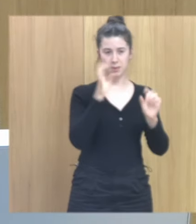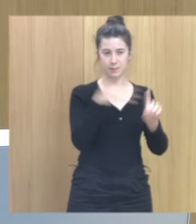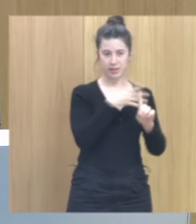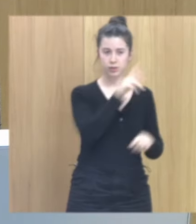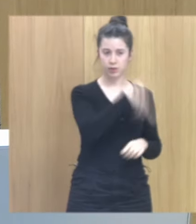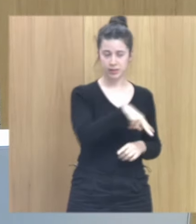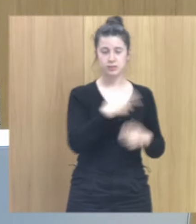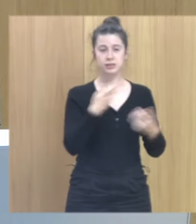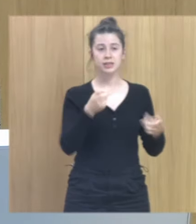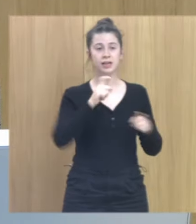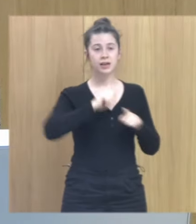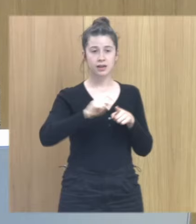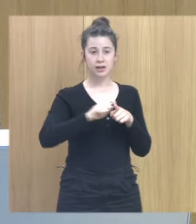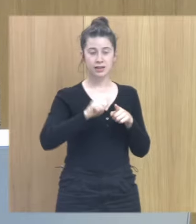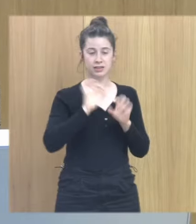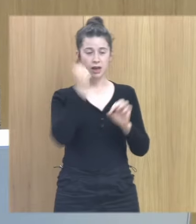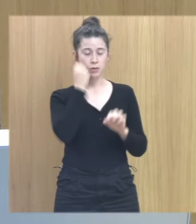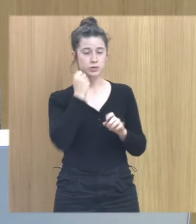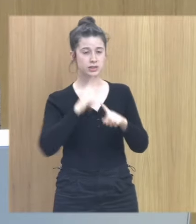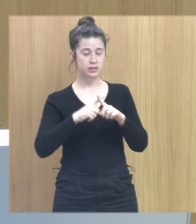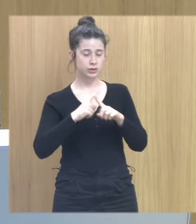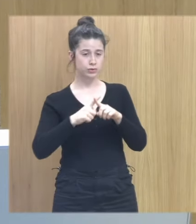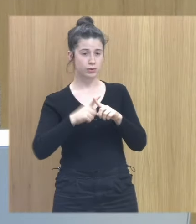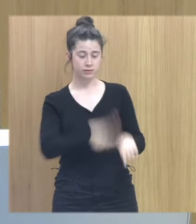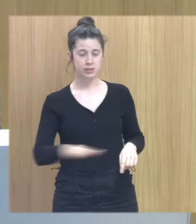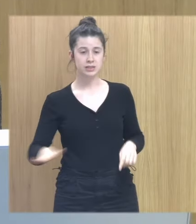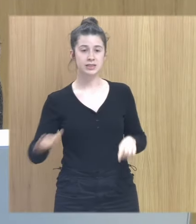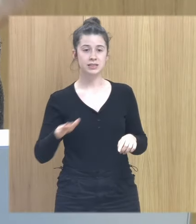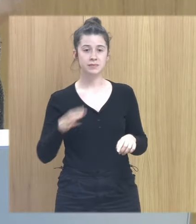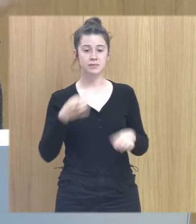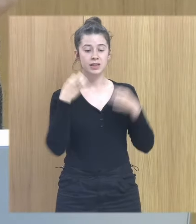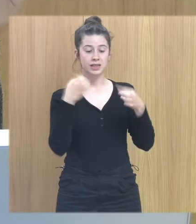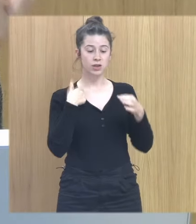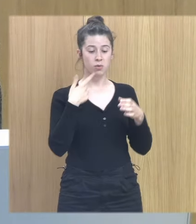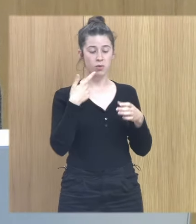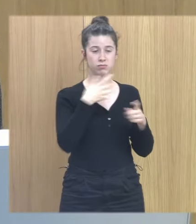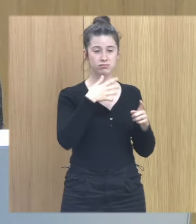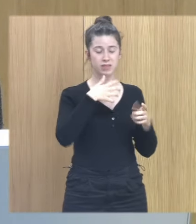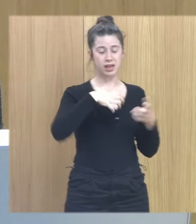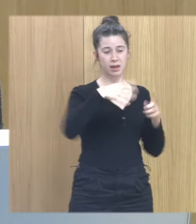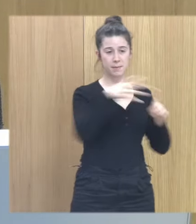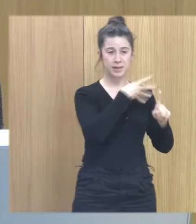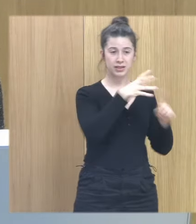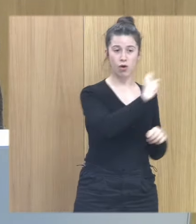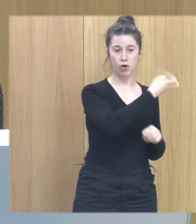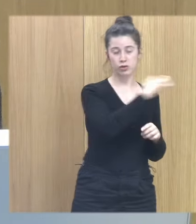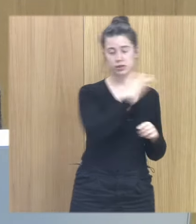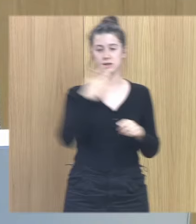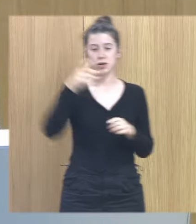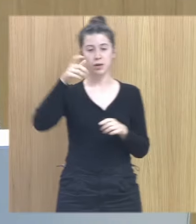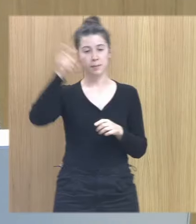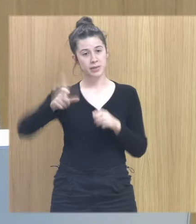característica que tiene el abuso sexual infantil que no siempre vamos a ver en otras formas de maltrato es que la persona abusadora es